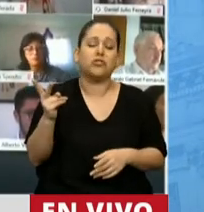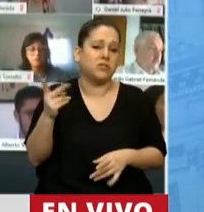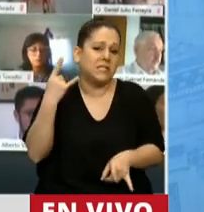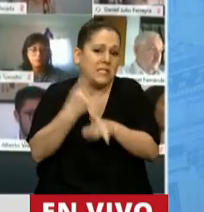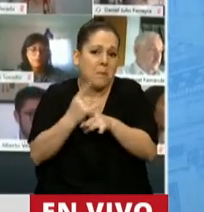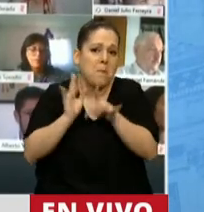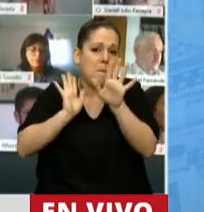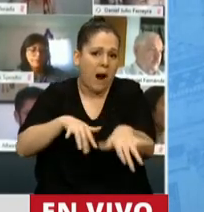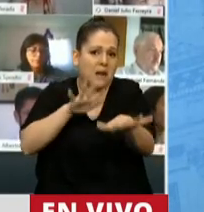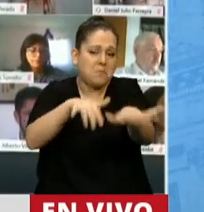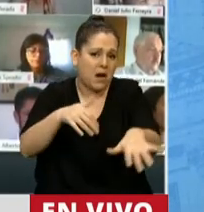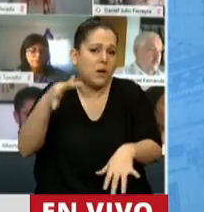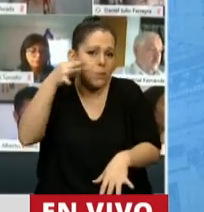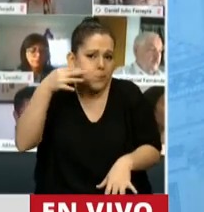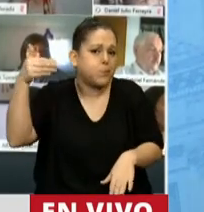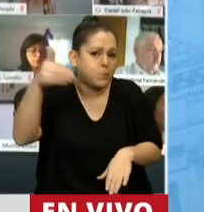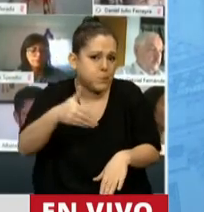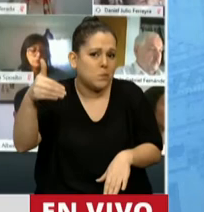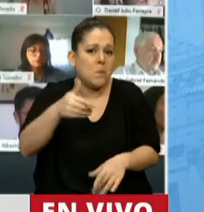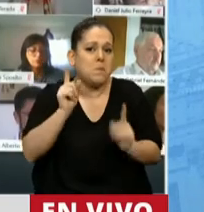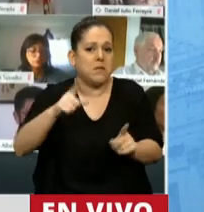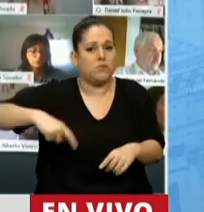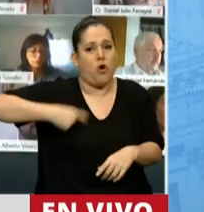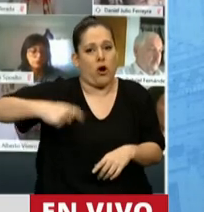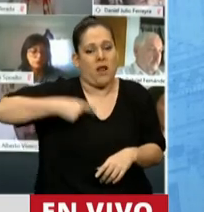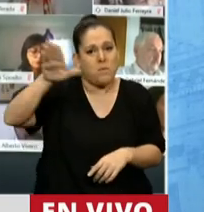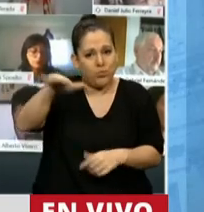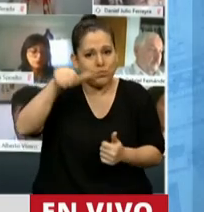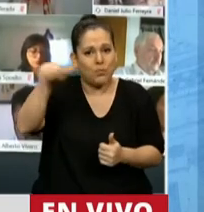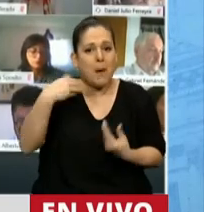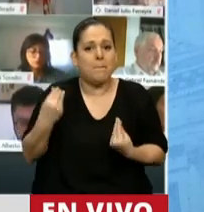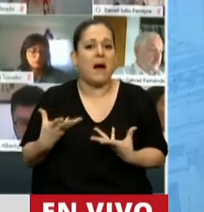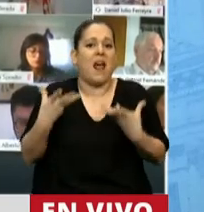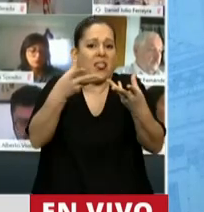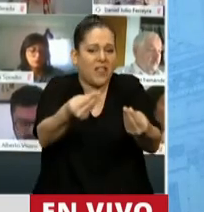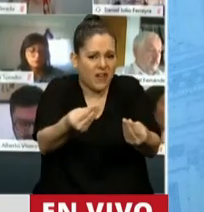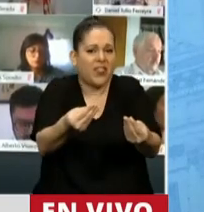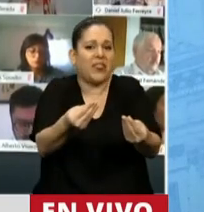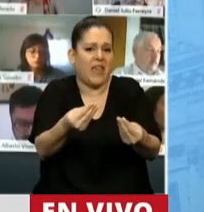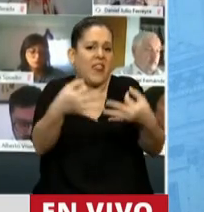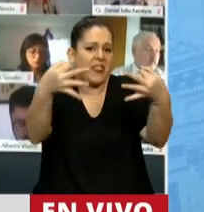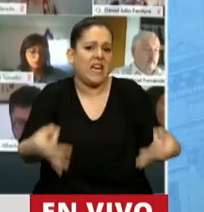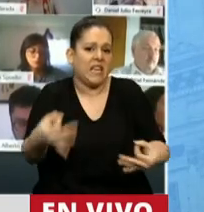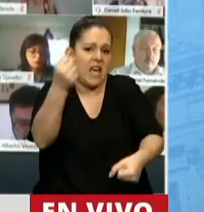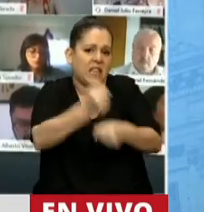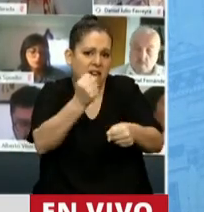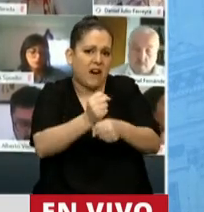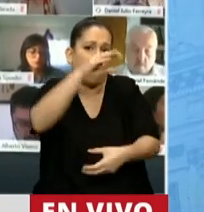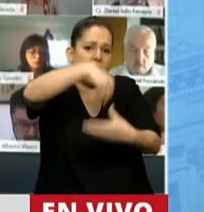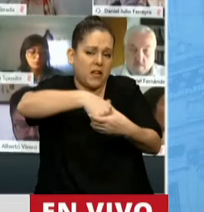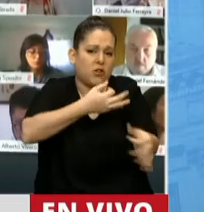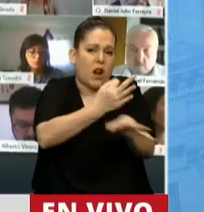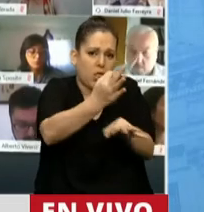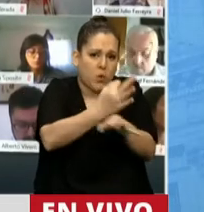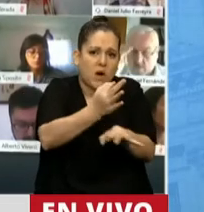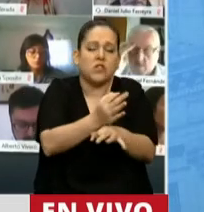todas las marchas convocadas por el gremio docente para defender la dignidad de los trabajadores de la educación y la